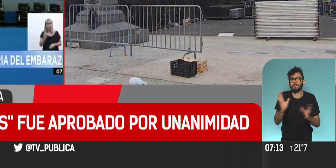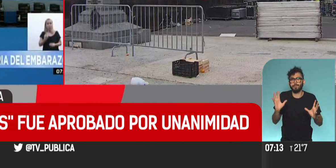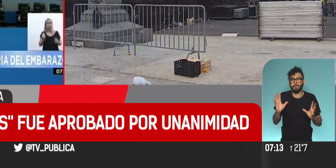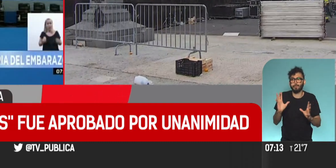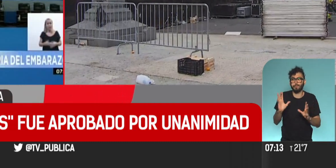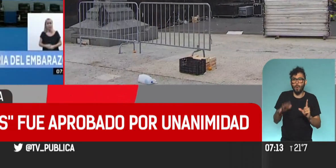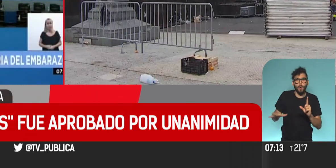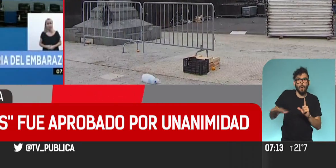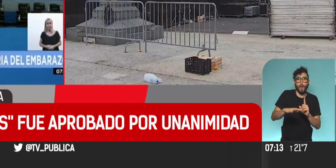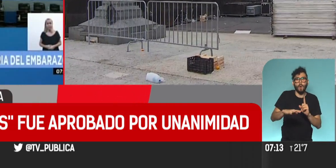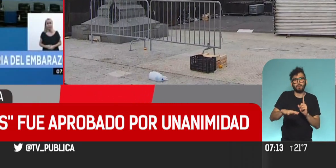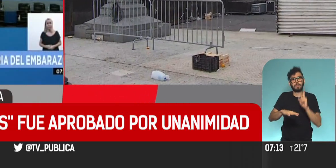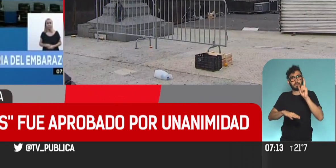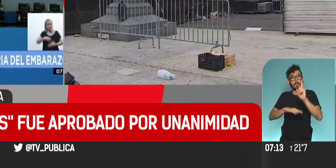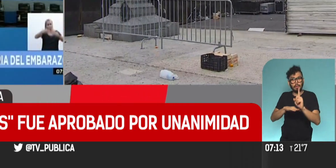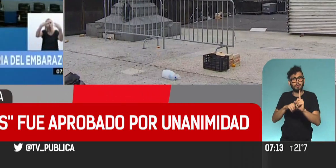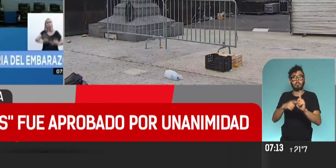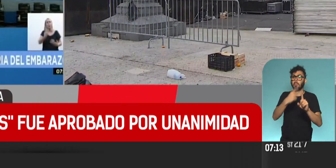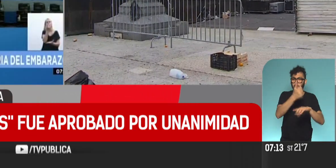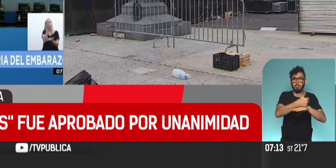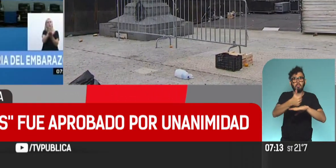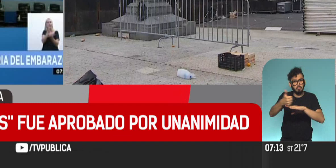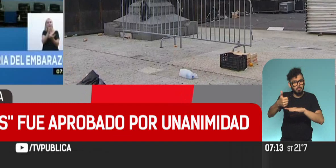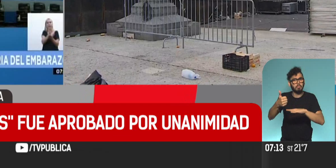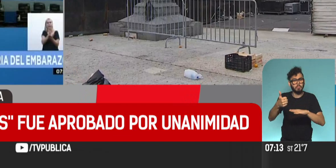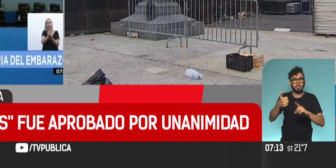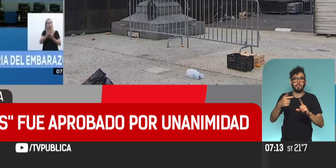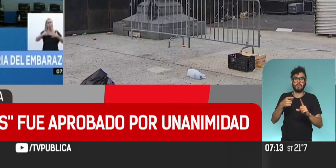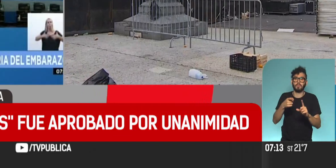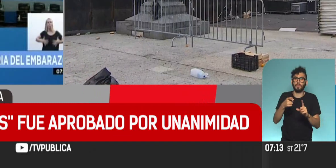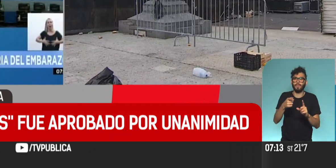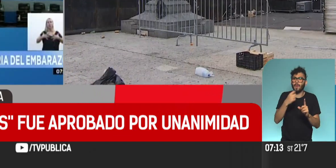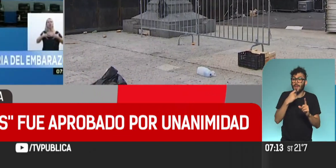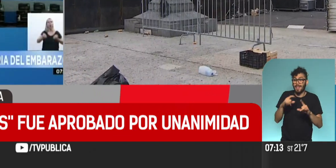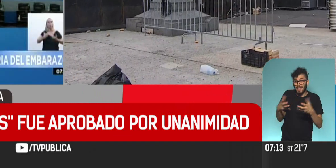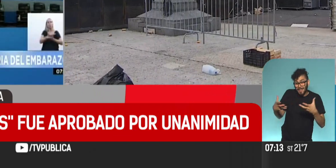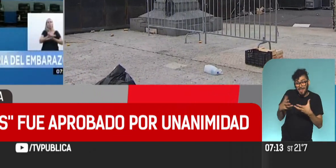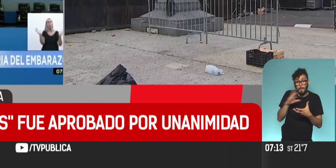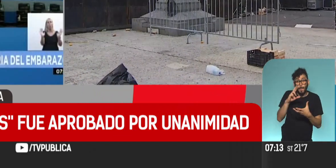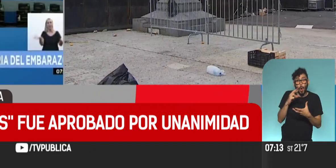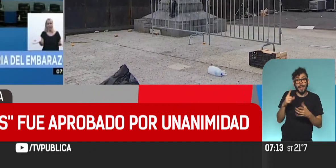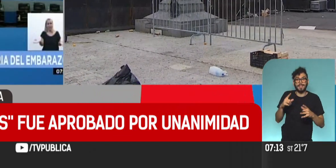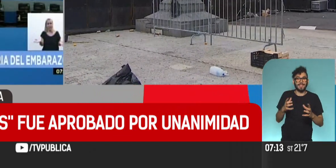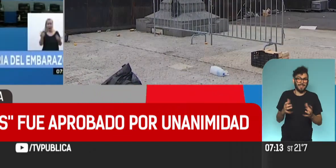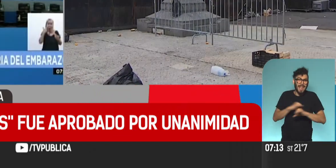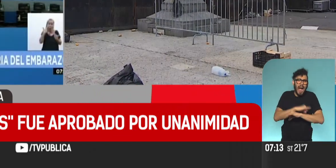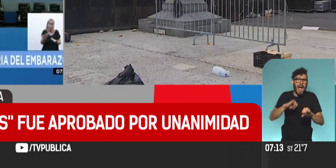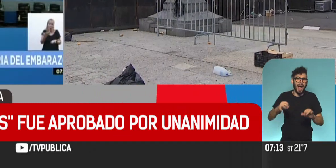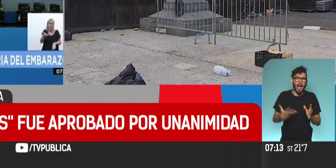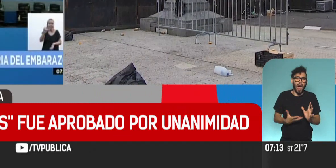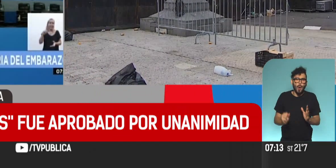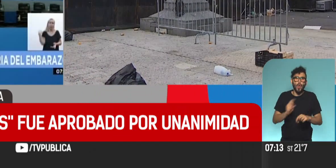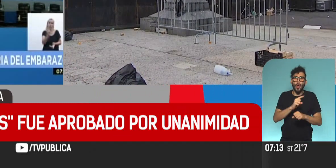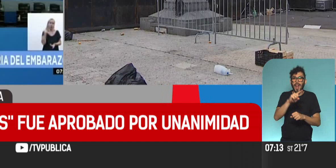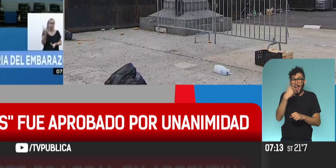cantante de esta generación de jovencitas que llevaron adelante no solamente parte de lo que la campaña nacional del aborto seguro, legal y gratuito, sino